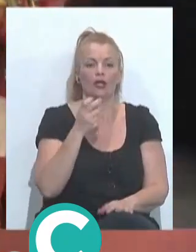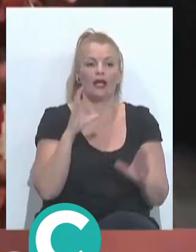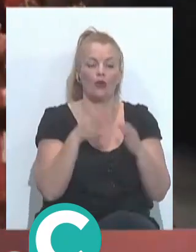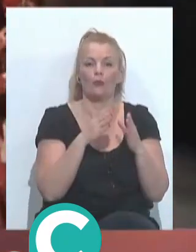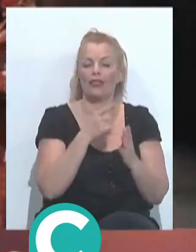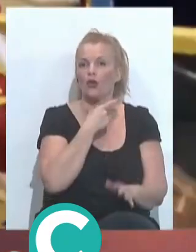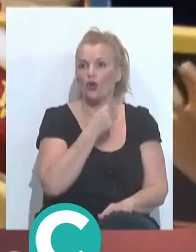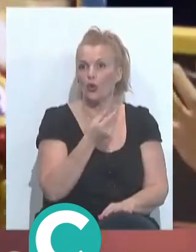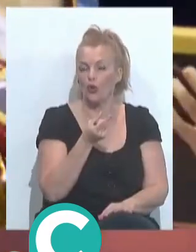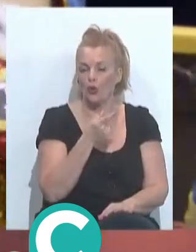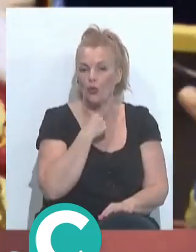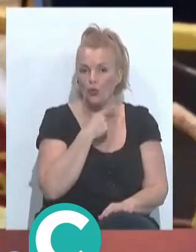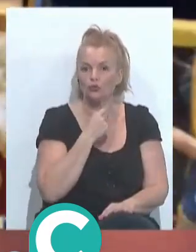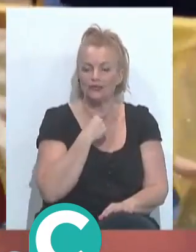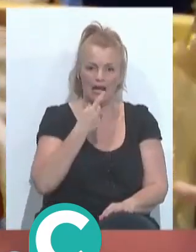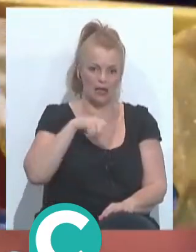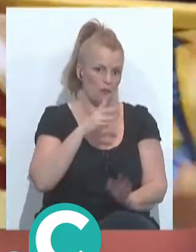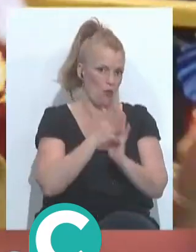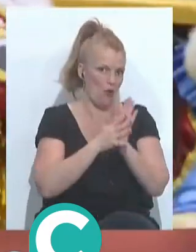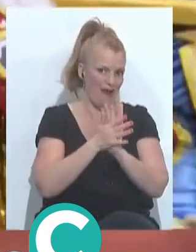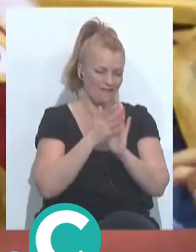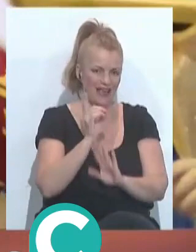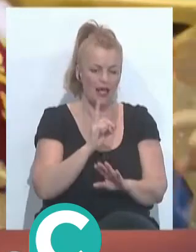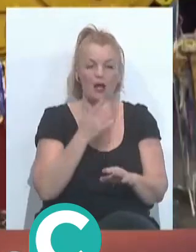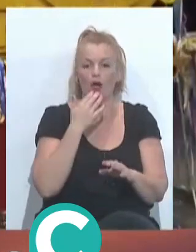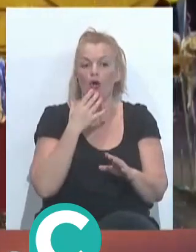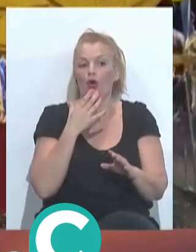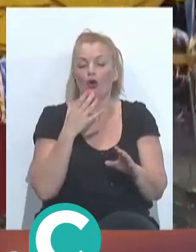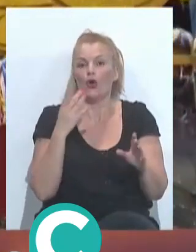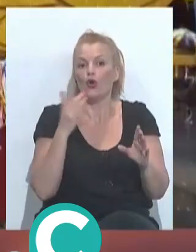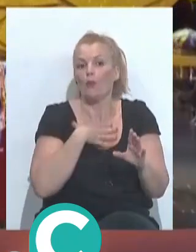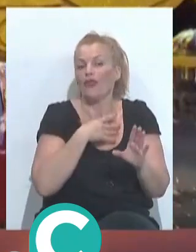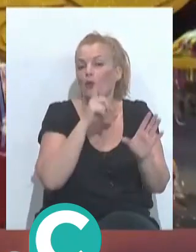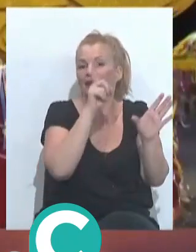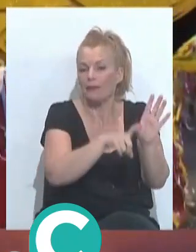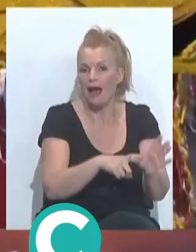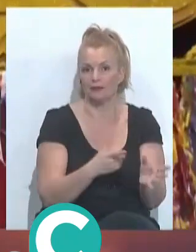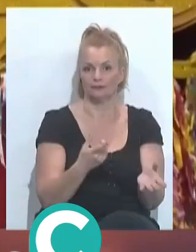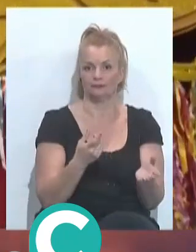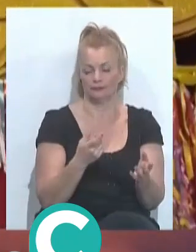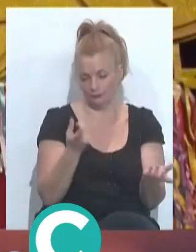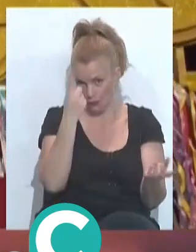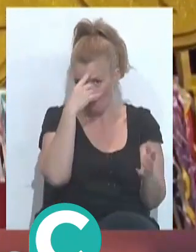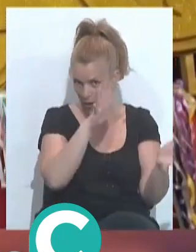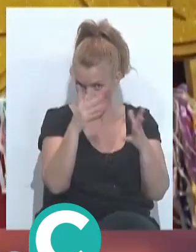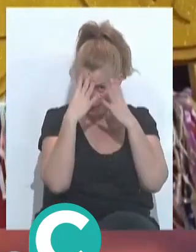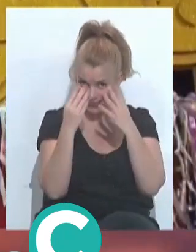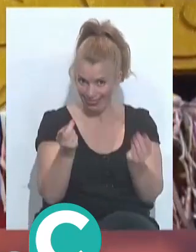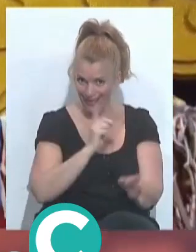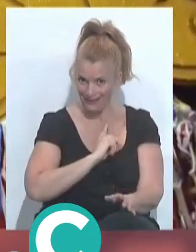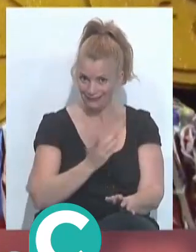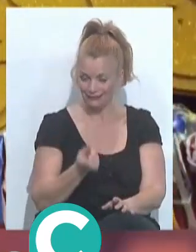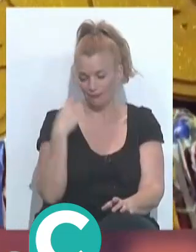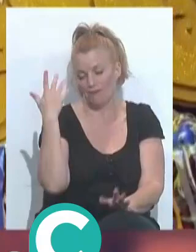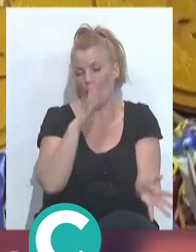gusta, que aquí no vamos a hablar de ellas, que son esas agrupaciones que a lo mejor no han podido estar o no ha habido tantas y ya sabemos por dónde andamos, vamos allá de